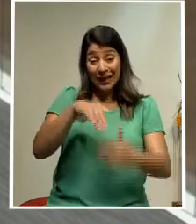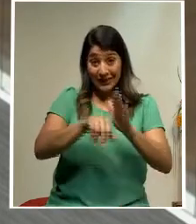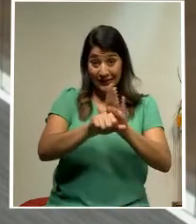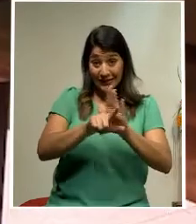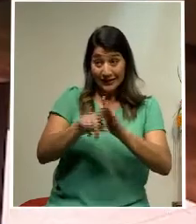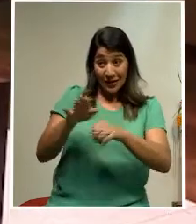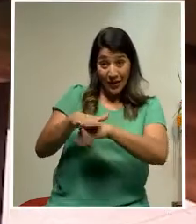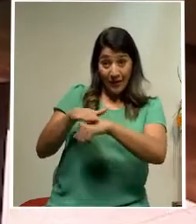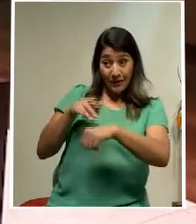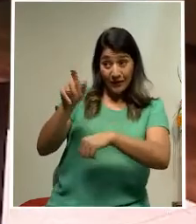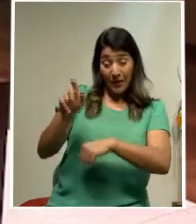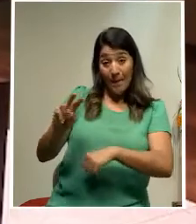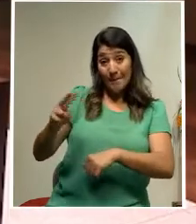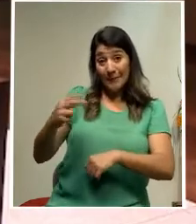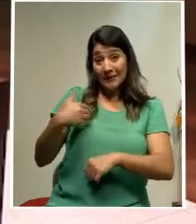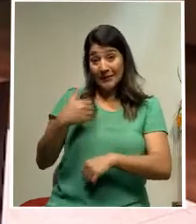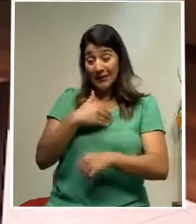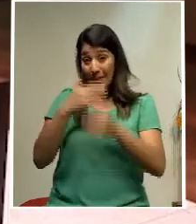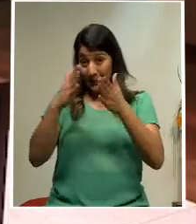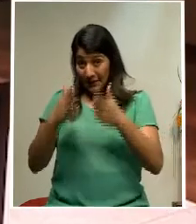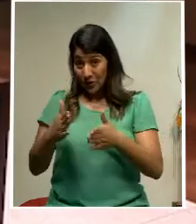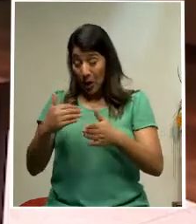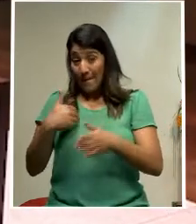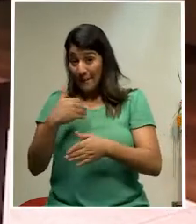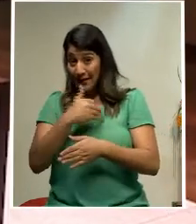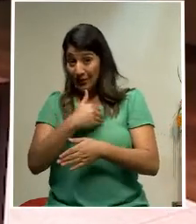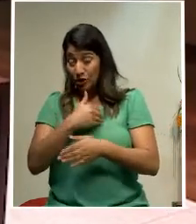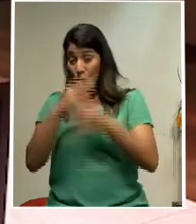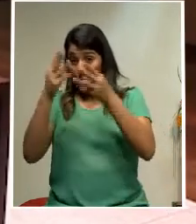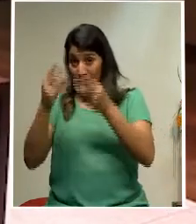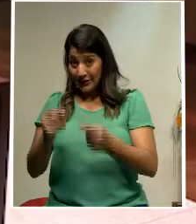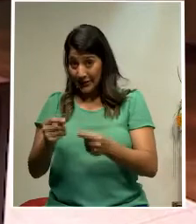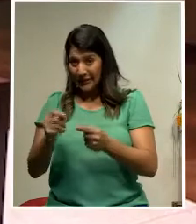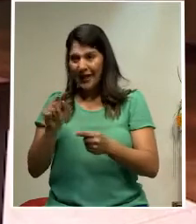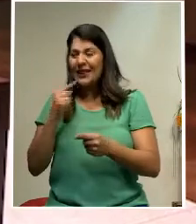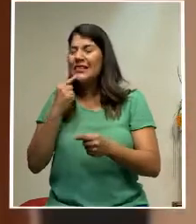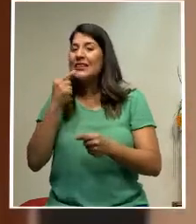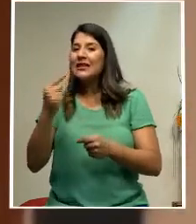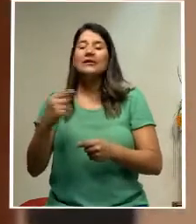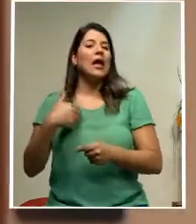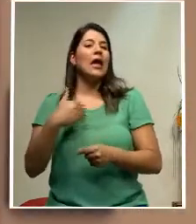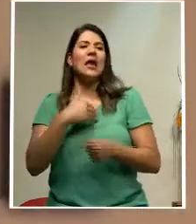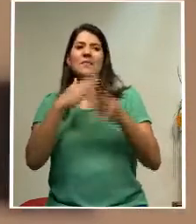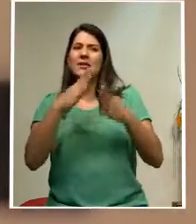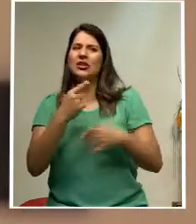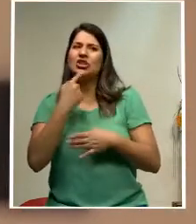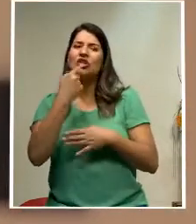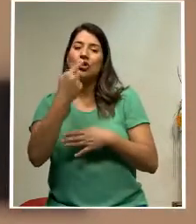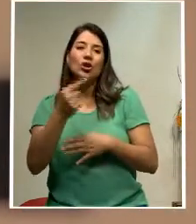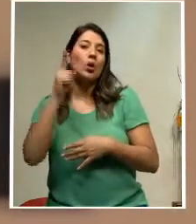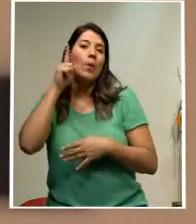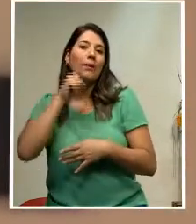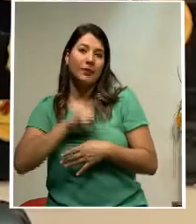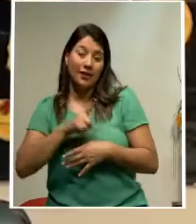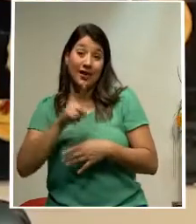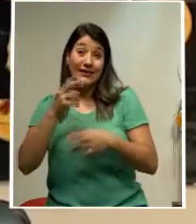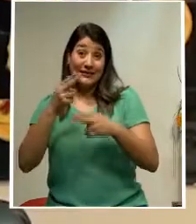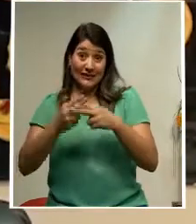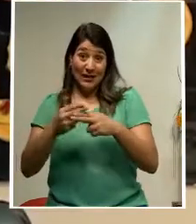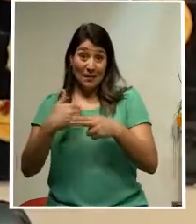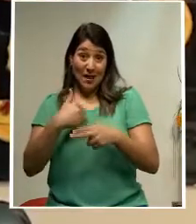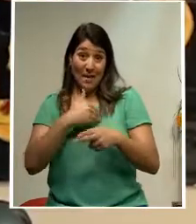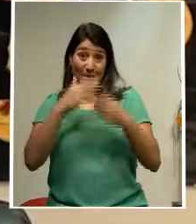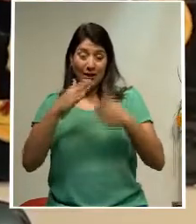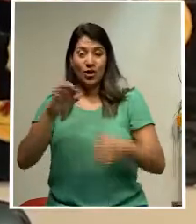Castro, contradijo las palabras de Elian Villegas, quien es el jerarca de esta cartera y quien expresó en diversos medios de